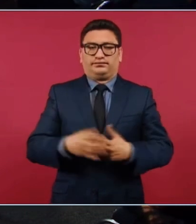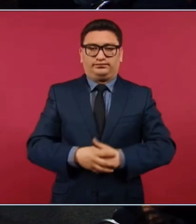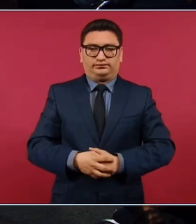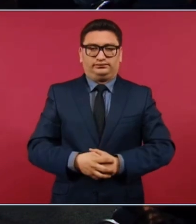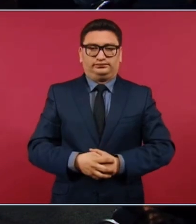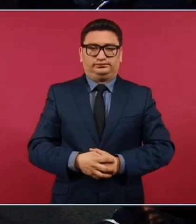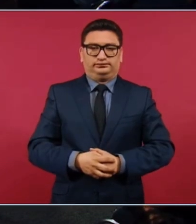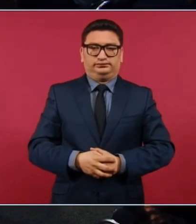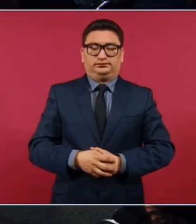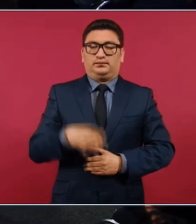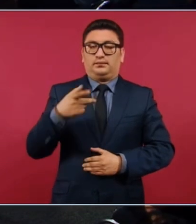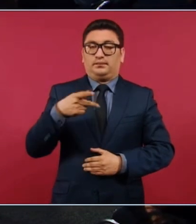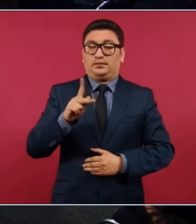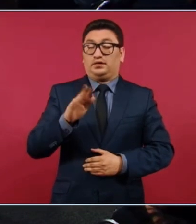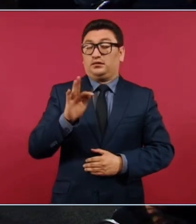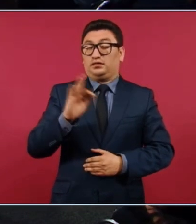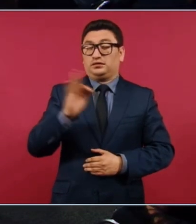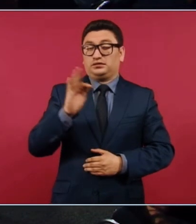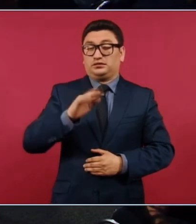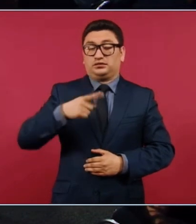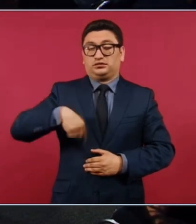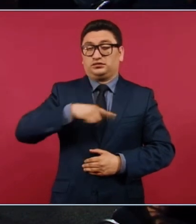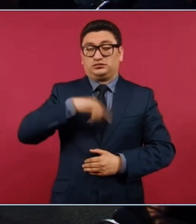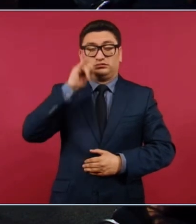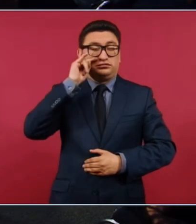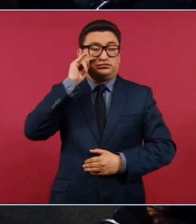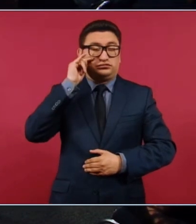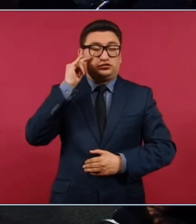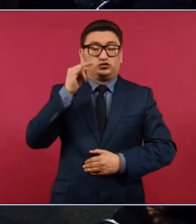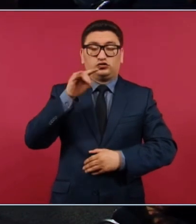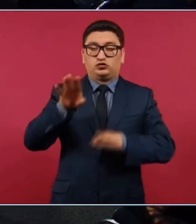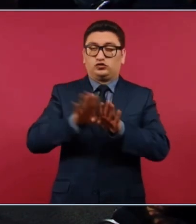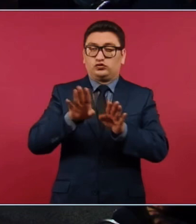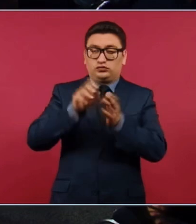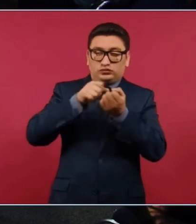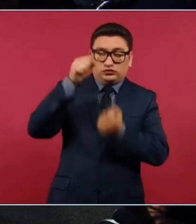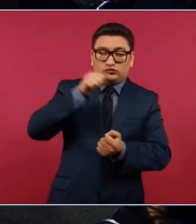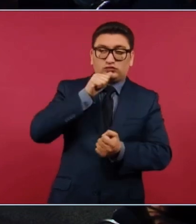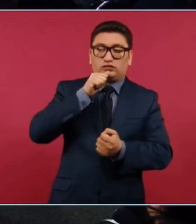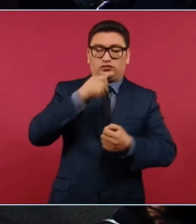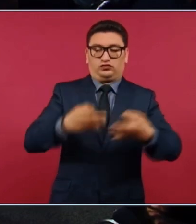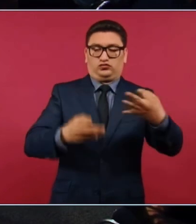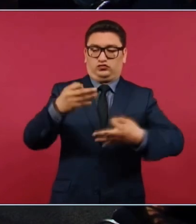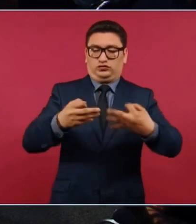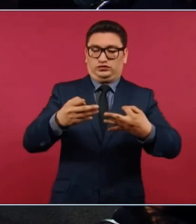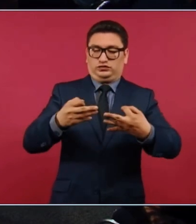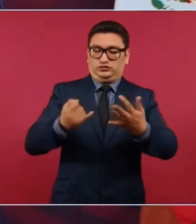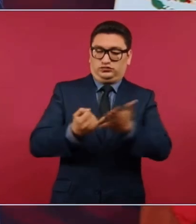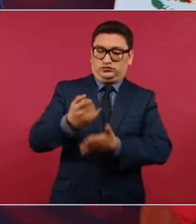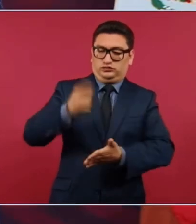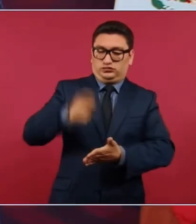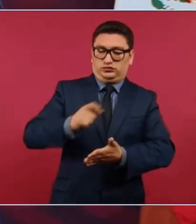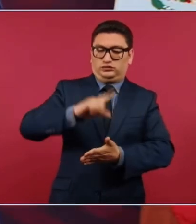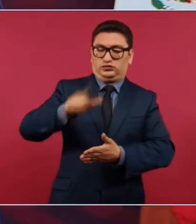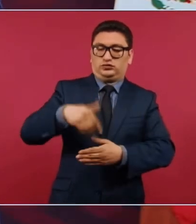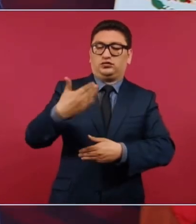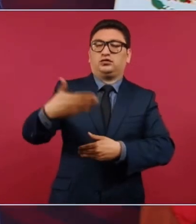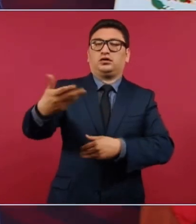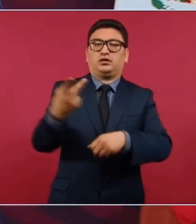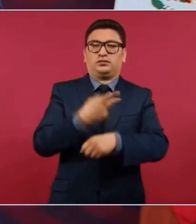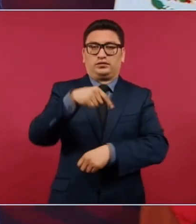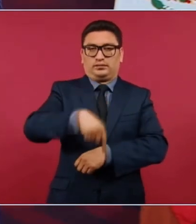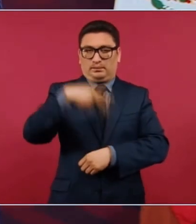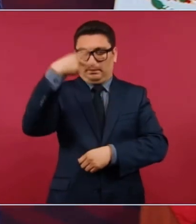Pero quizá todavía no vemos los alcances de este juicio, lo que va a significar para México y para Estados Unidos.